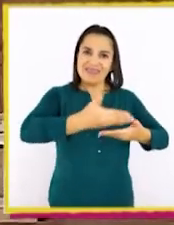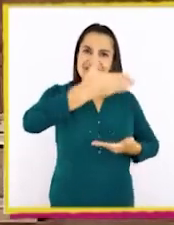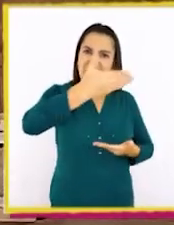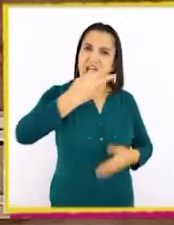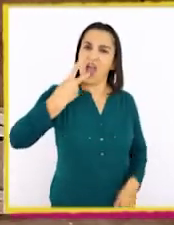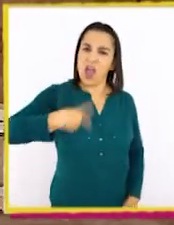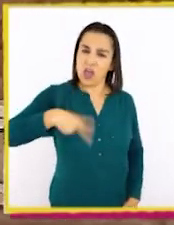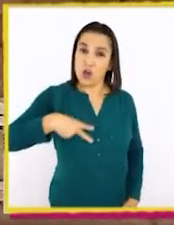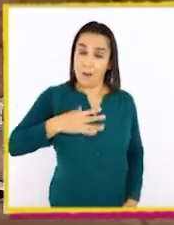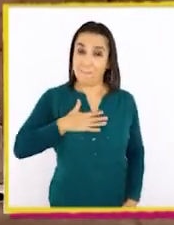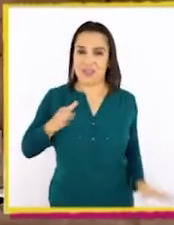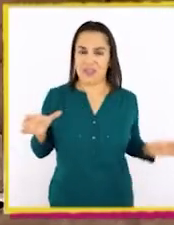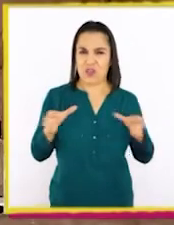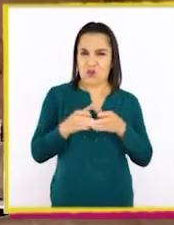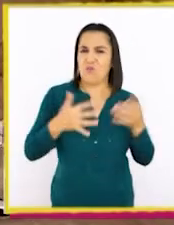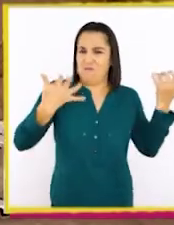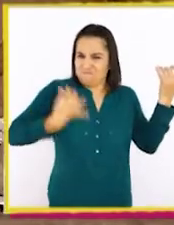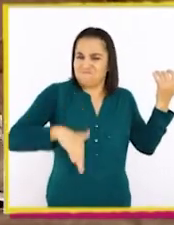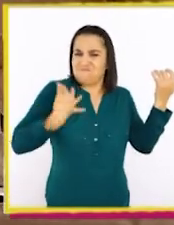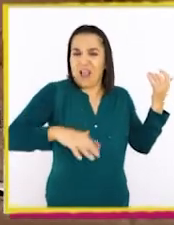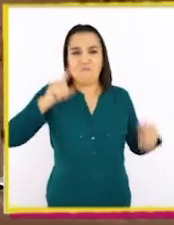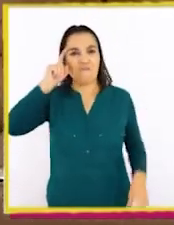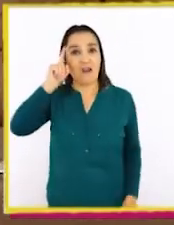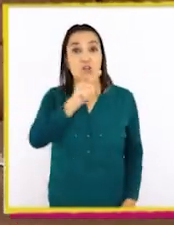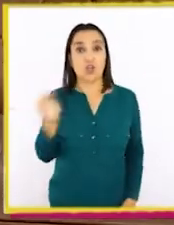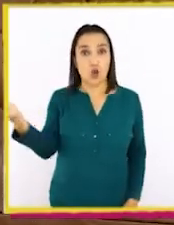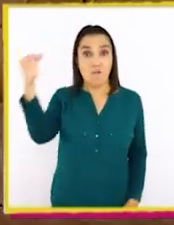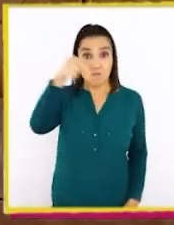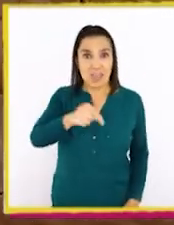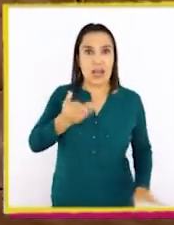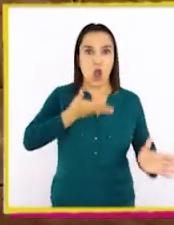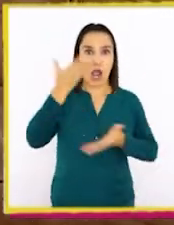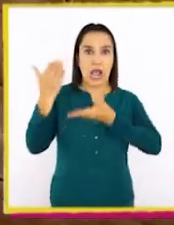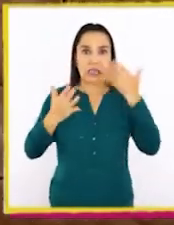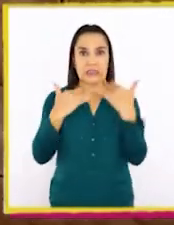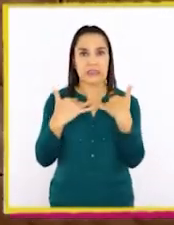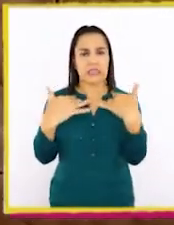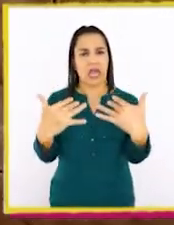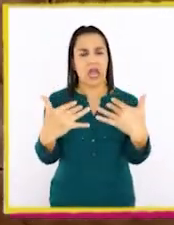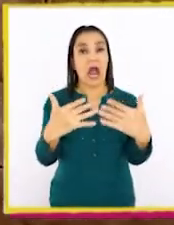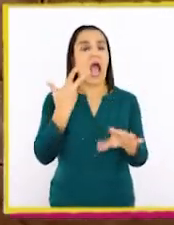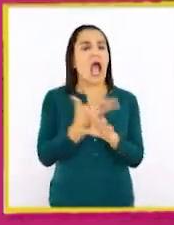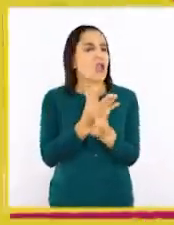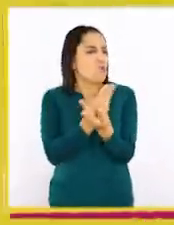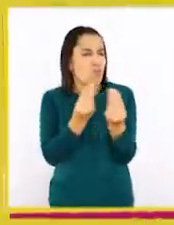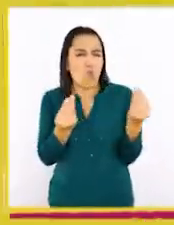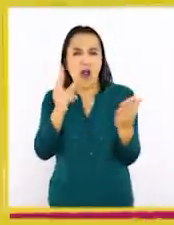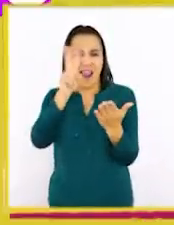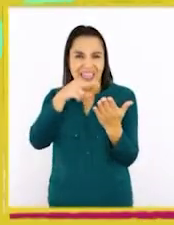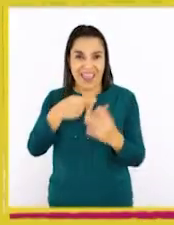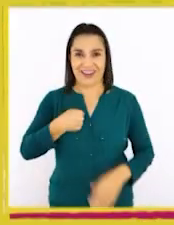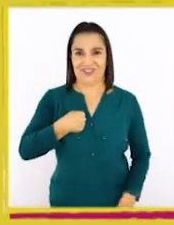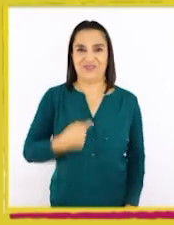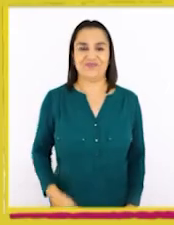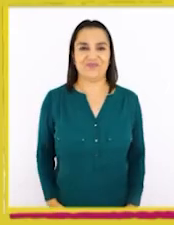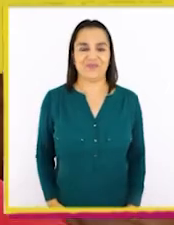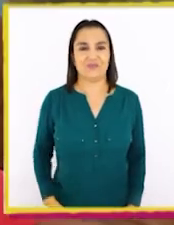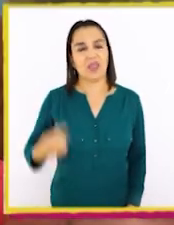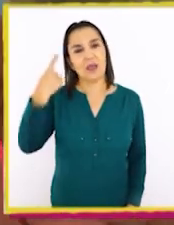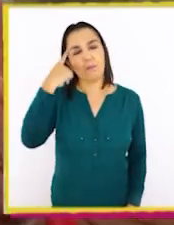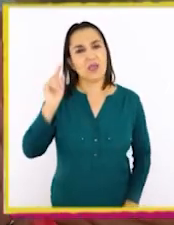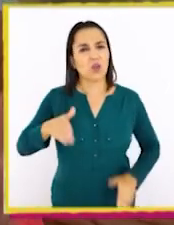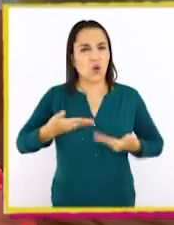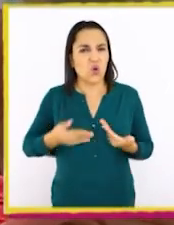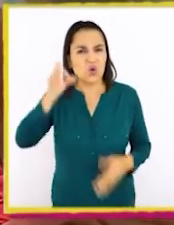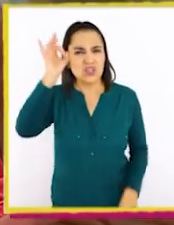diario de cuando mi banda de rock favorita vino a dar un concierto. Tengo tanto para leer, pero hoy